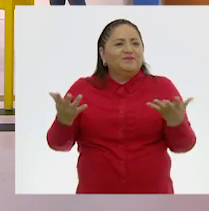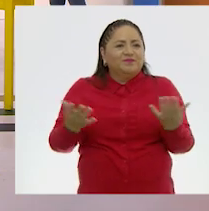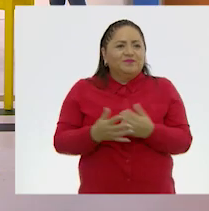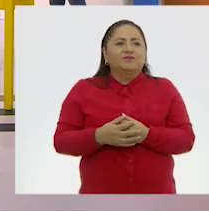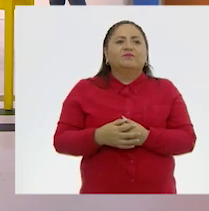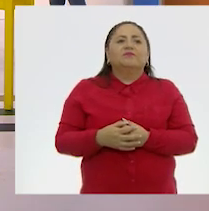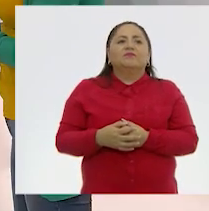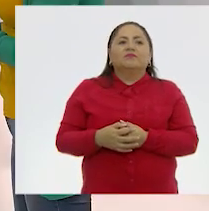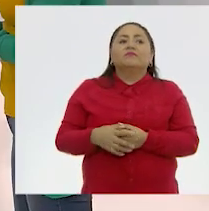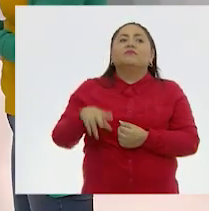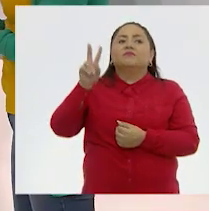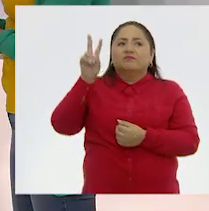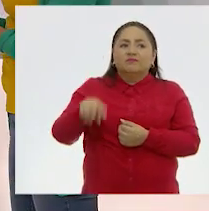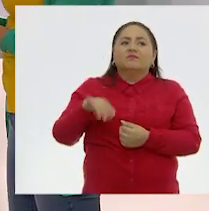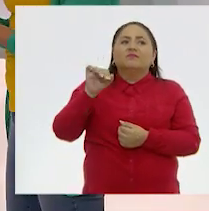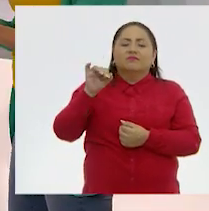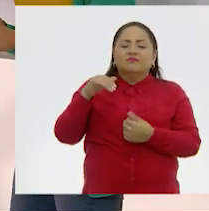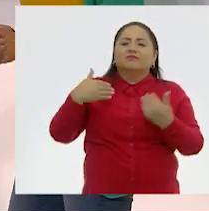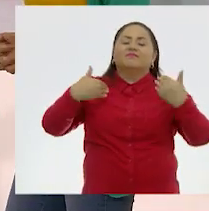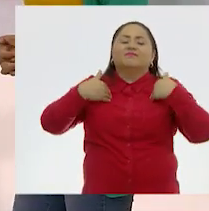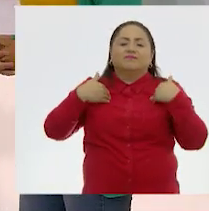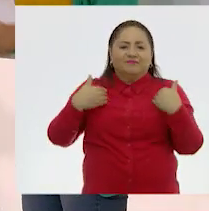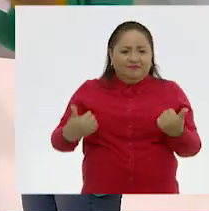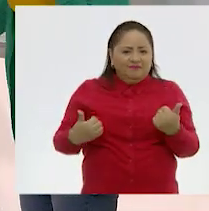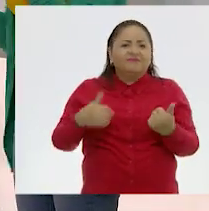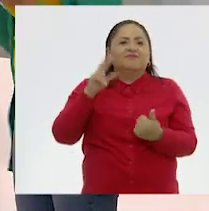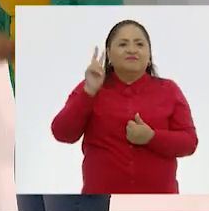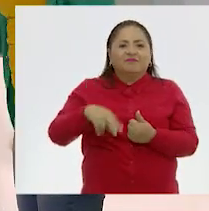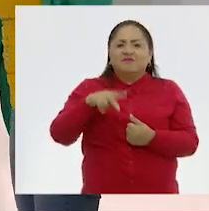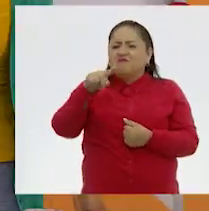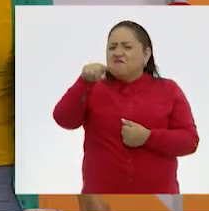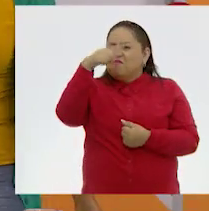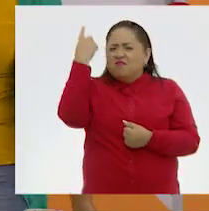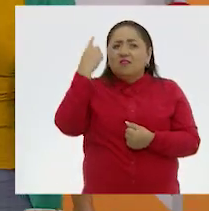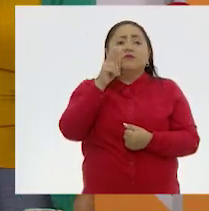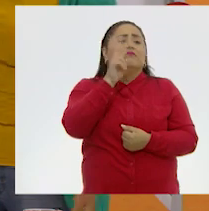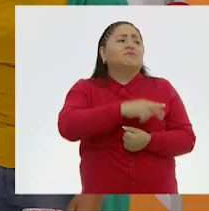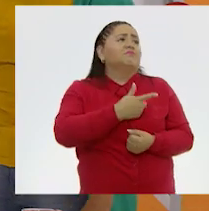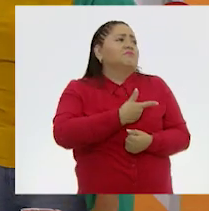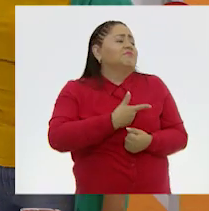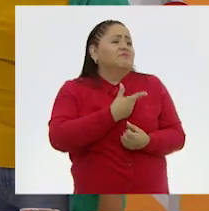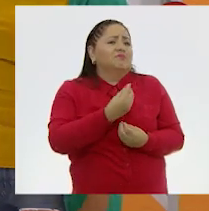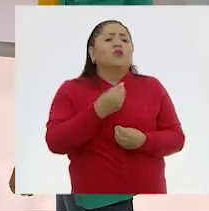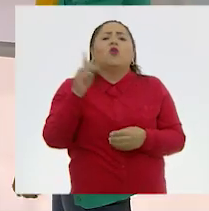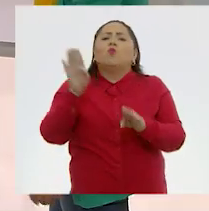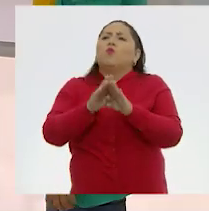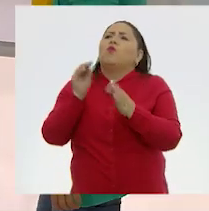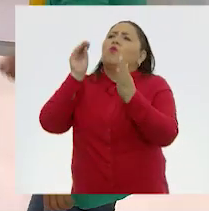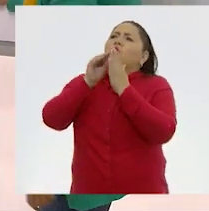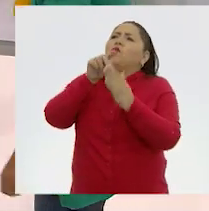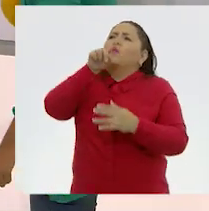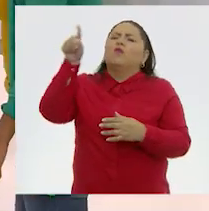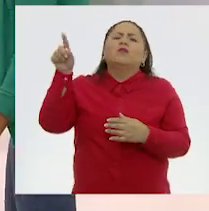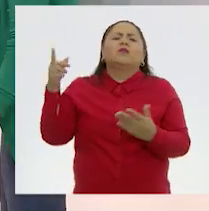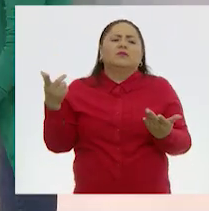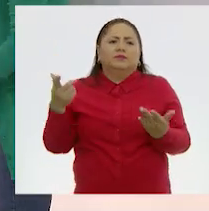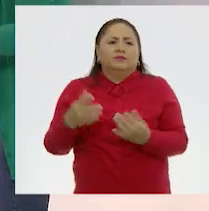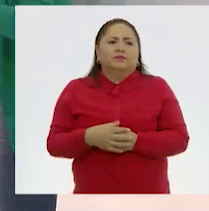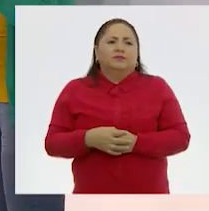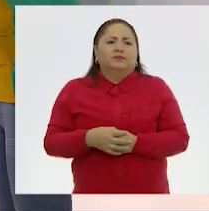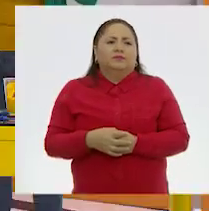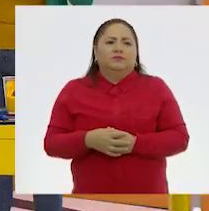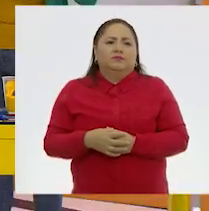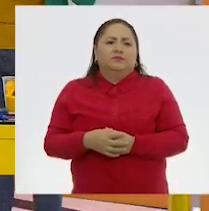Estuvo muy, muy entendible tu actividad y muy práctica. Me gusta mucho. ¿Y cómo le pondríamos a esta obra? Ok.